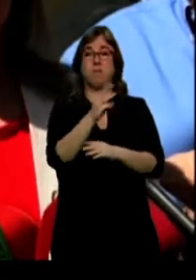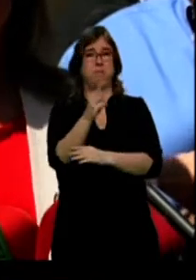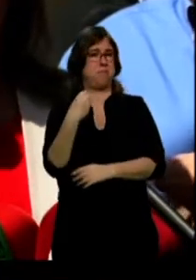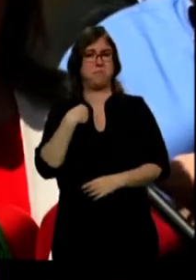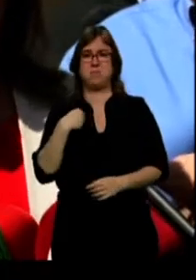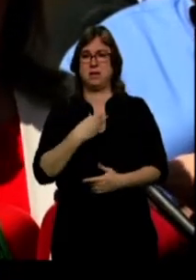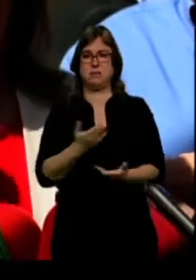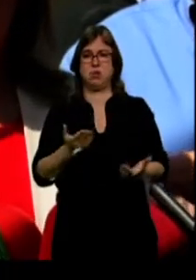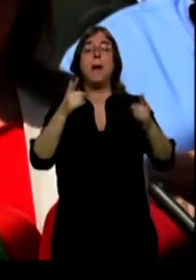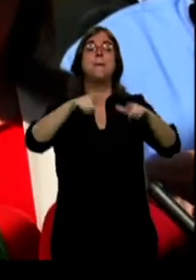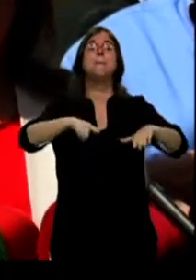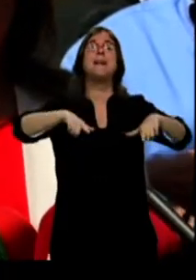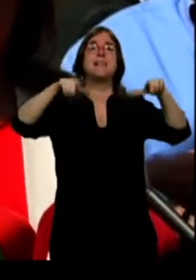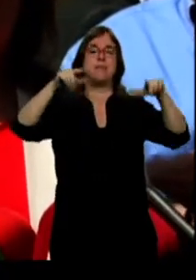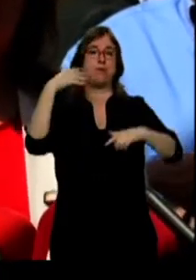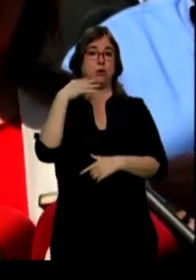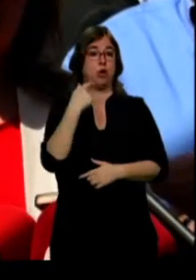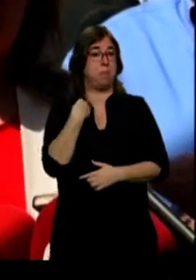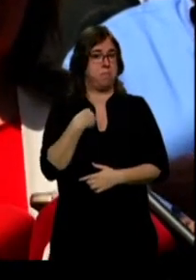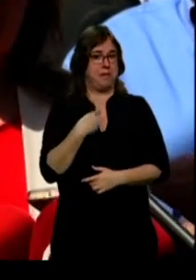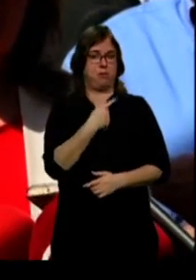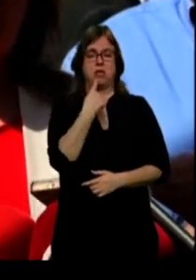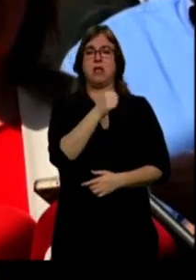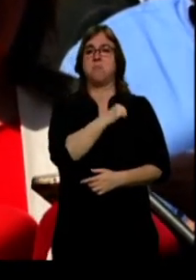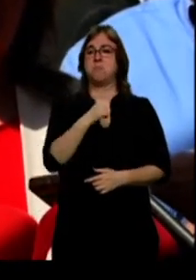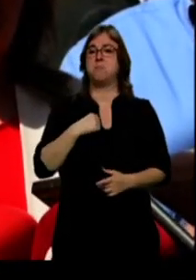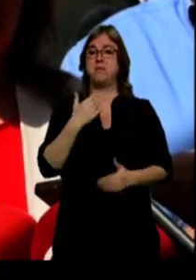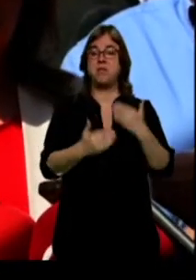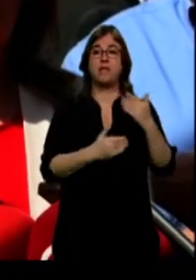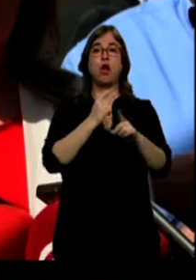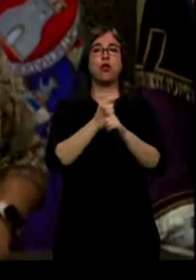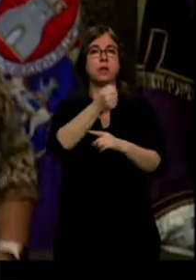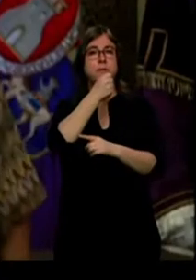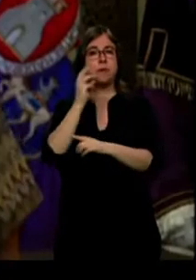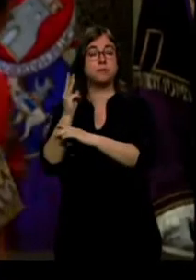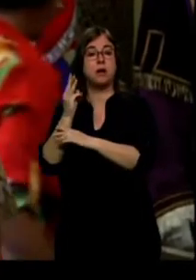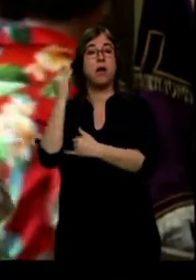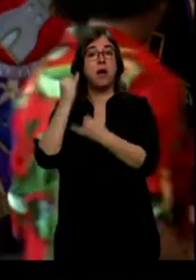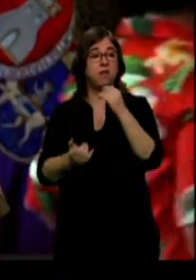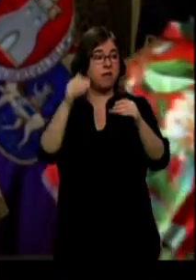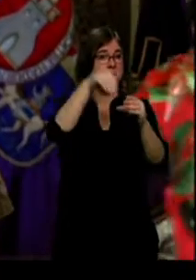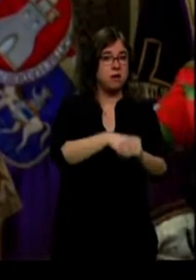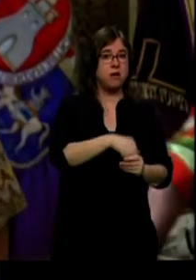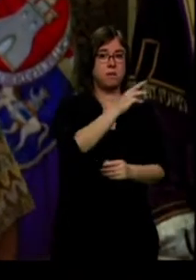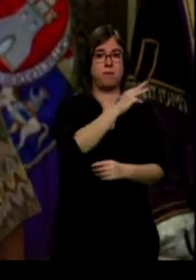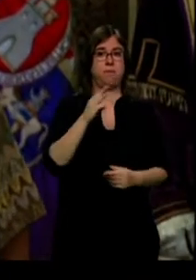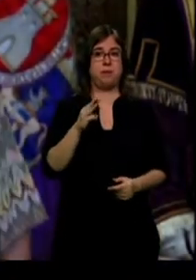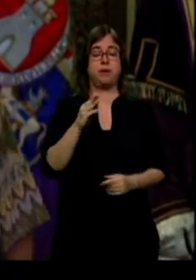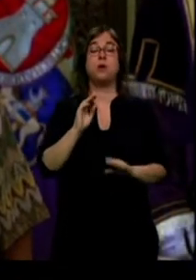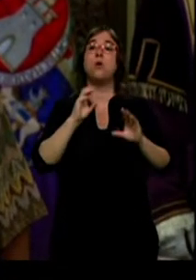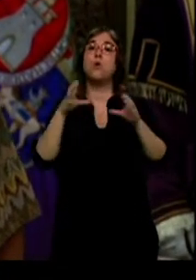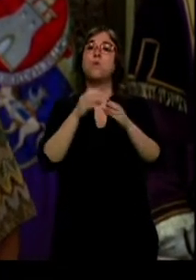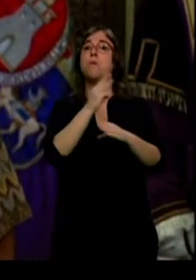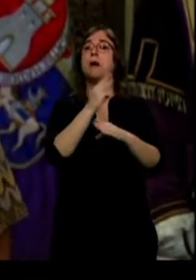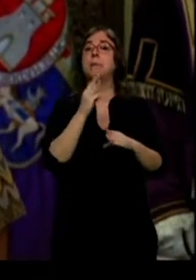comprometieron la independencia frente a los grandes partidos para al final acabar votando con el Partido Popular. Por su parte, el Partido Popular justificaba este